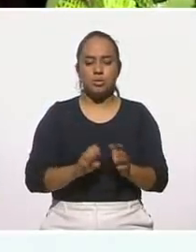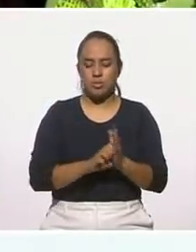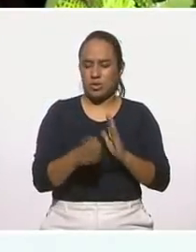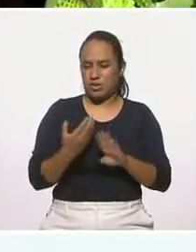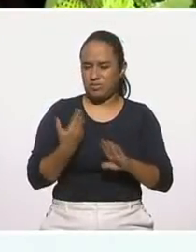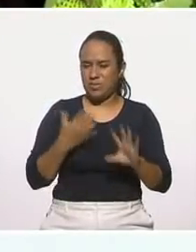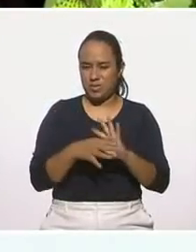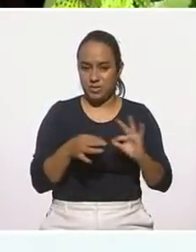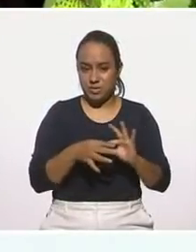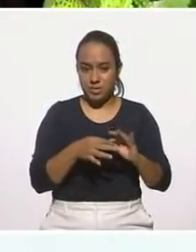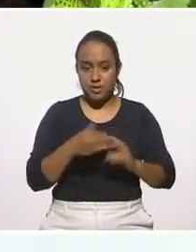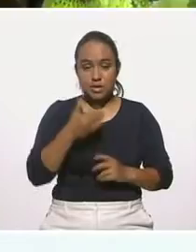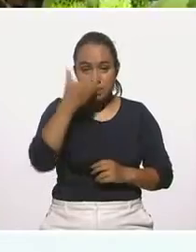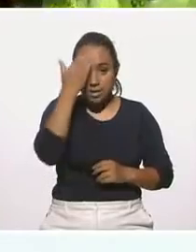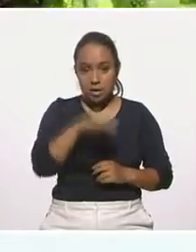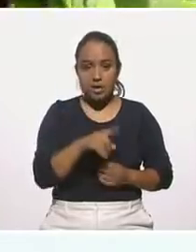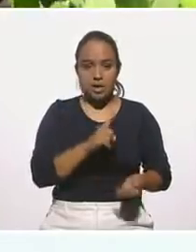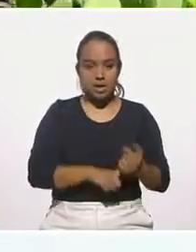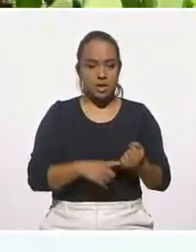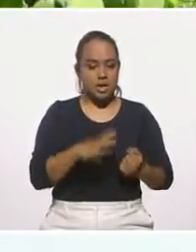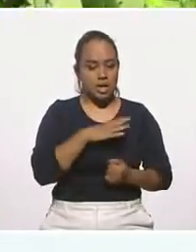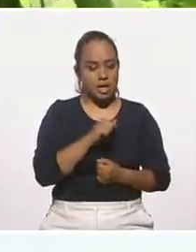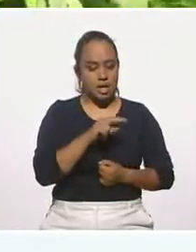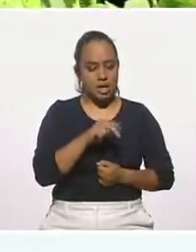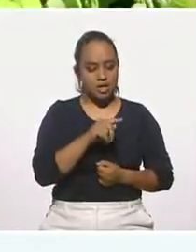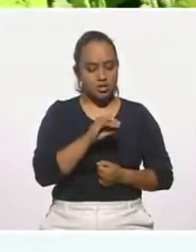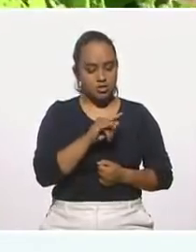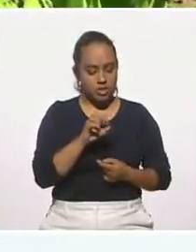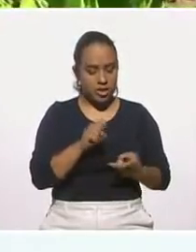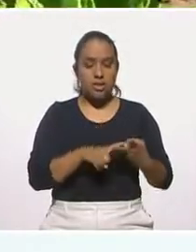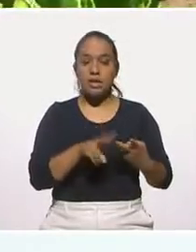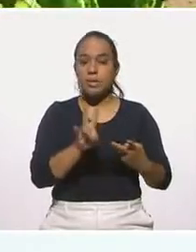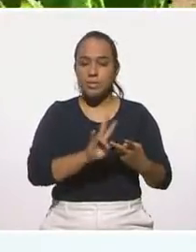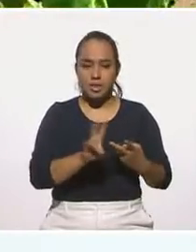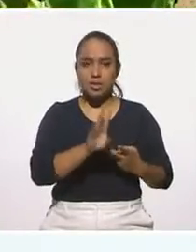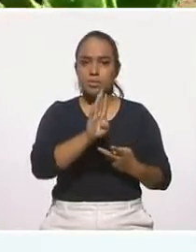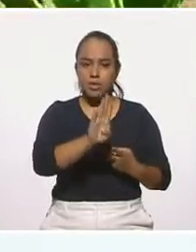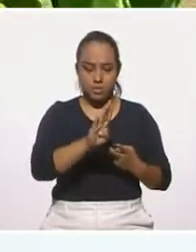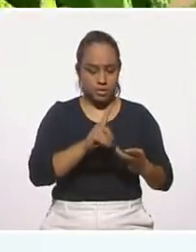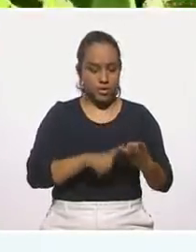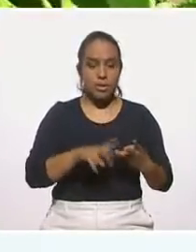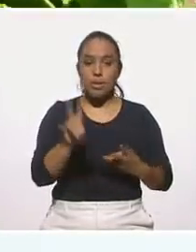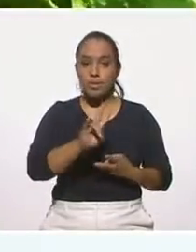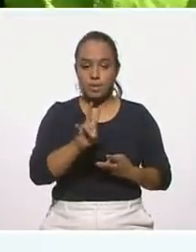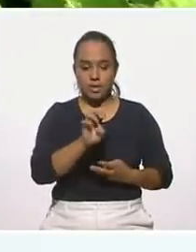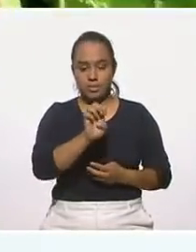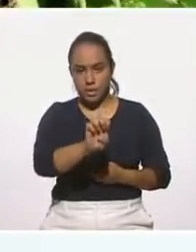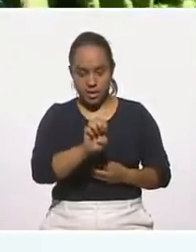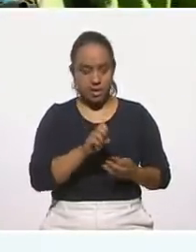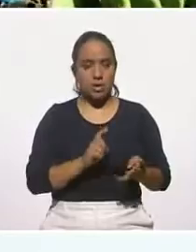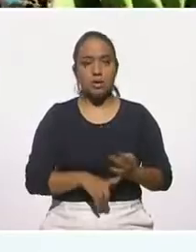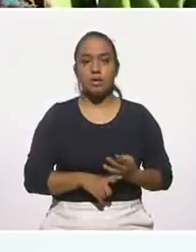momento, ya que sabemos que son antioxidantes, tienen vitamina B, vitamina E,